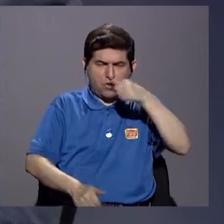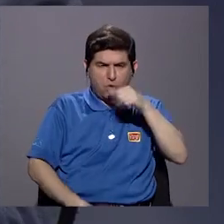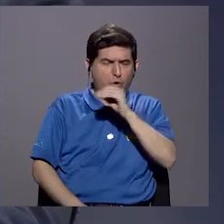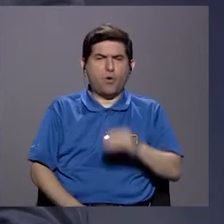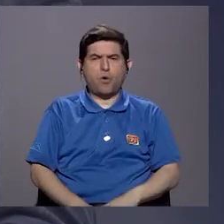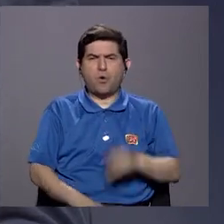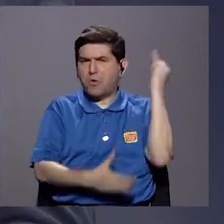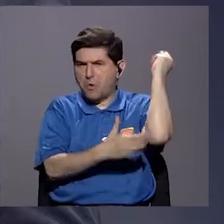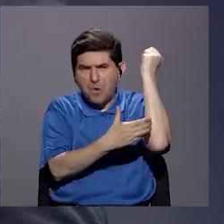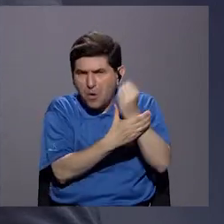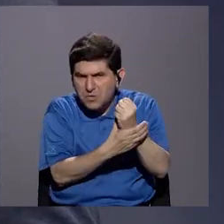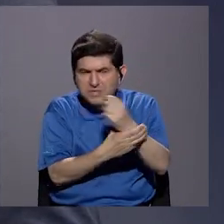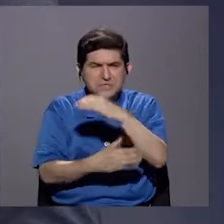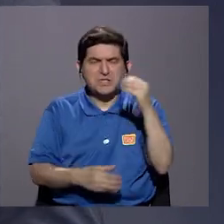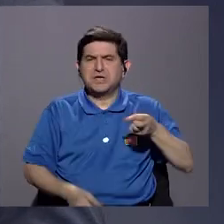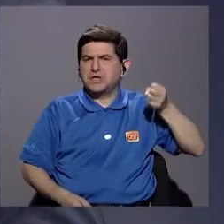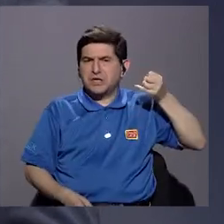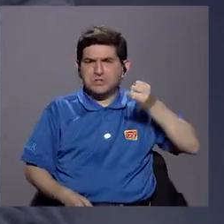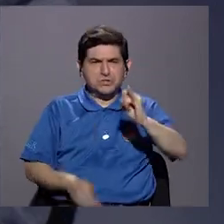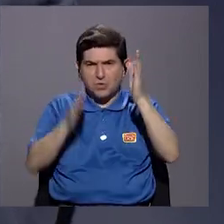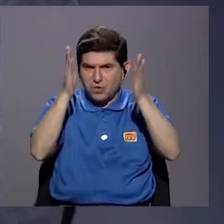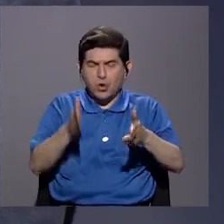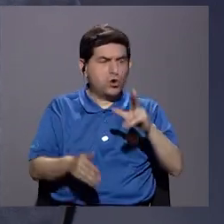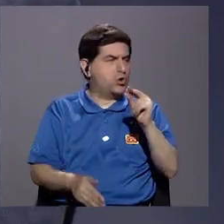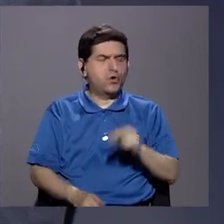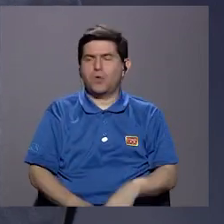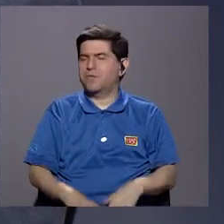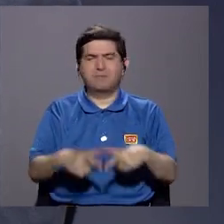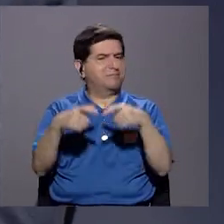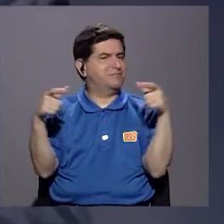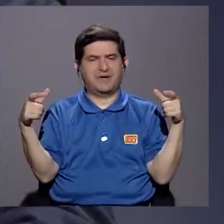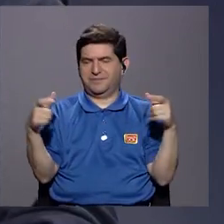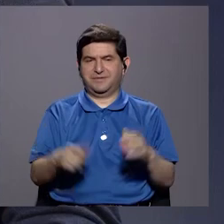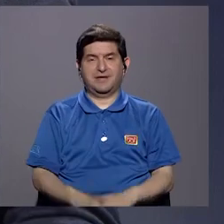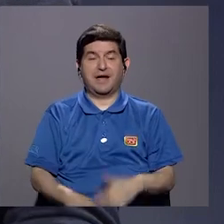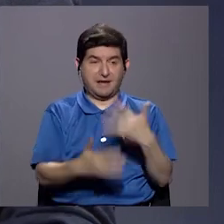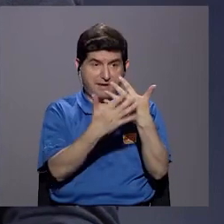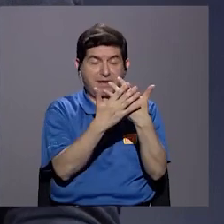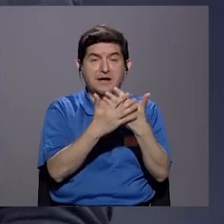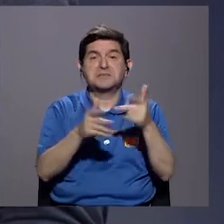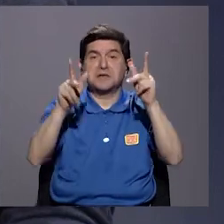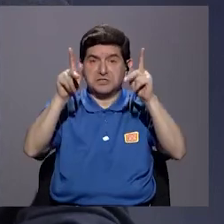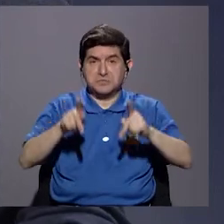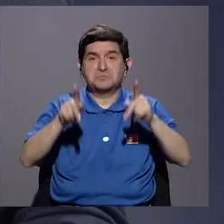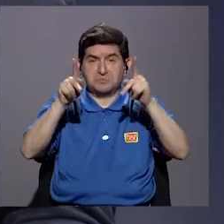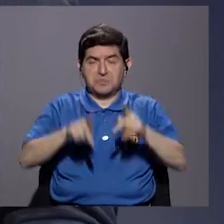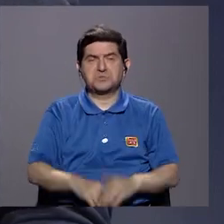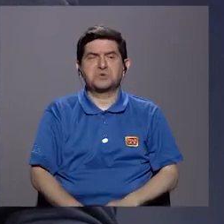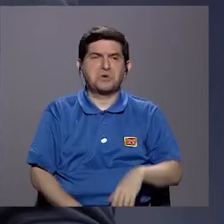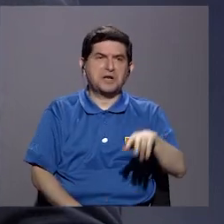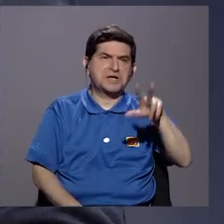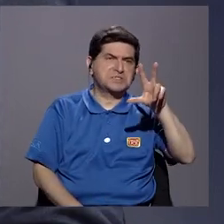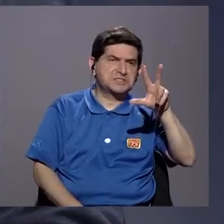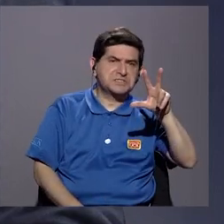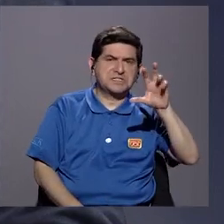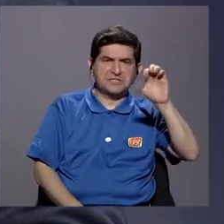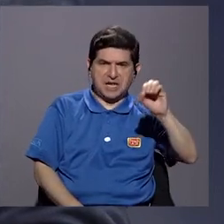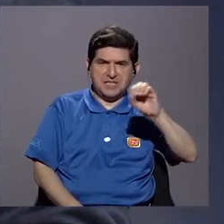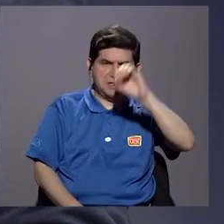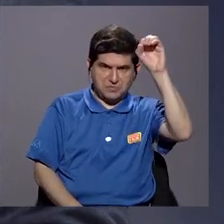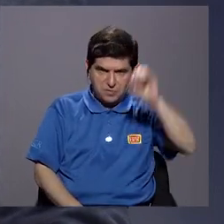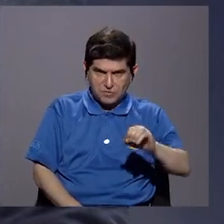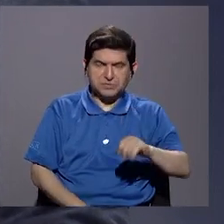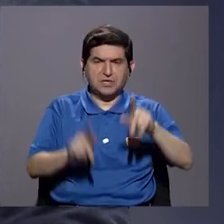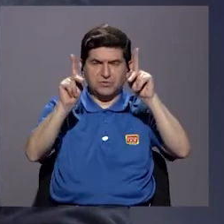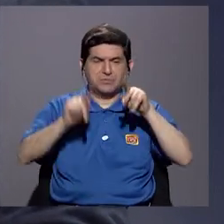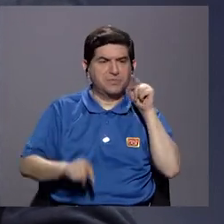homicidas, ni los violadores, ni tal. Esas no son las personas que entran mayoritariamente. Es decir, en las cárceles hay gente, más o menos un 30% de las personas que